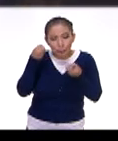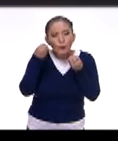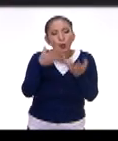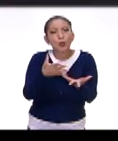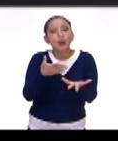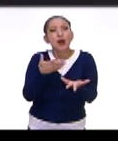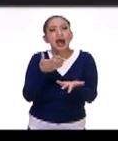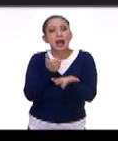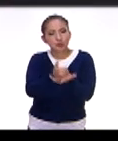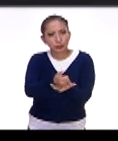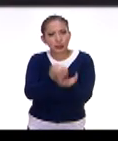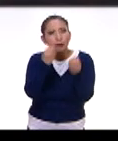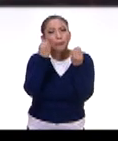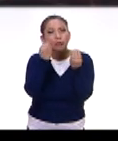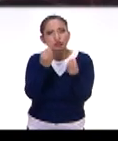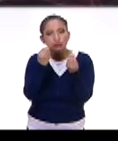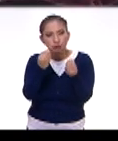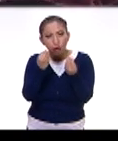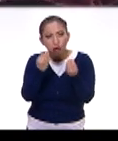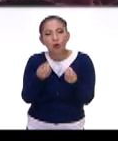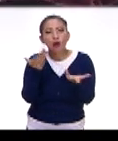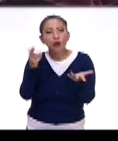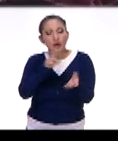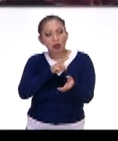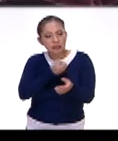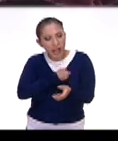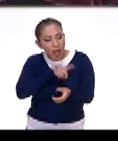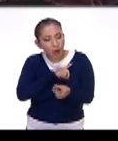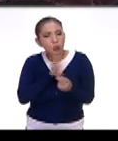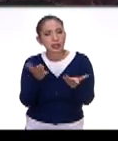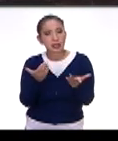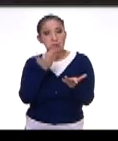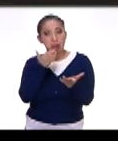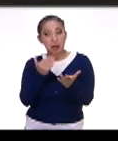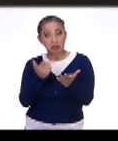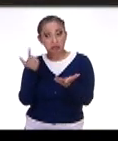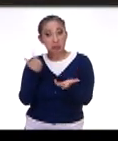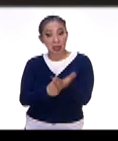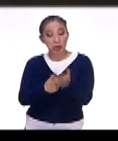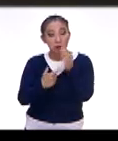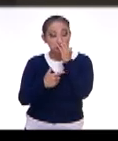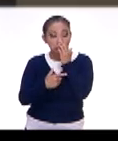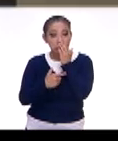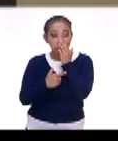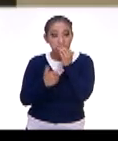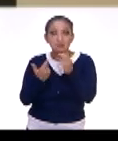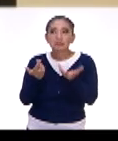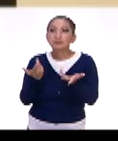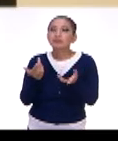muchos nutrientes y tienen un alto nivel de